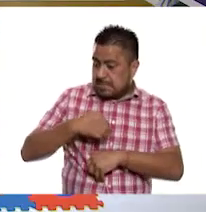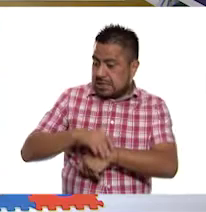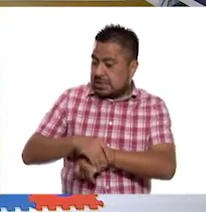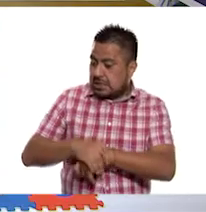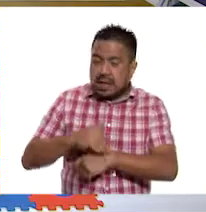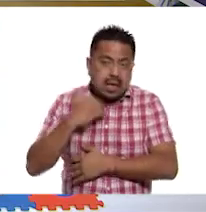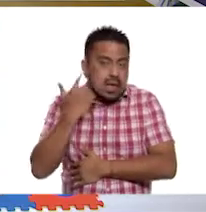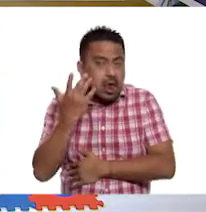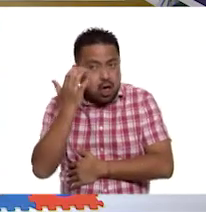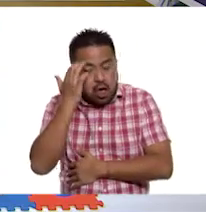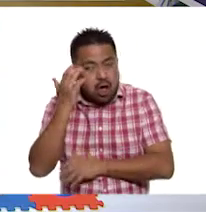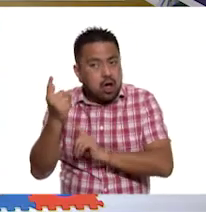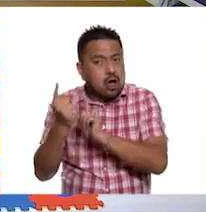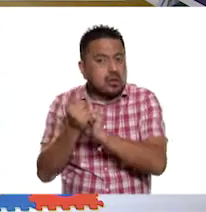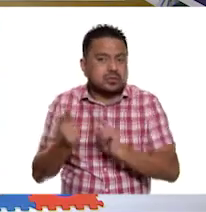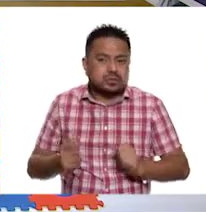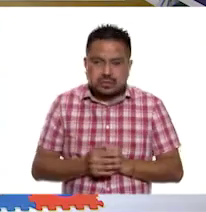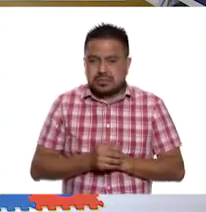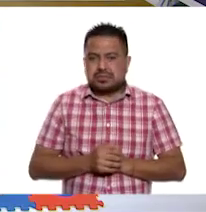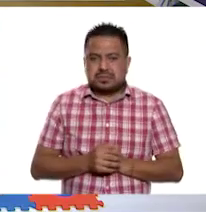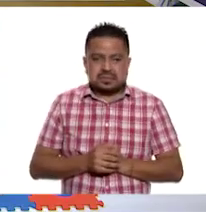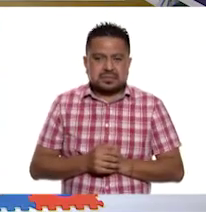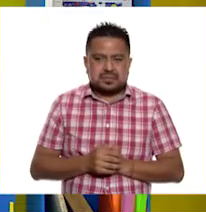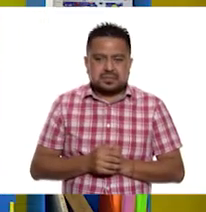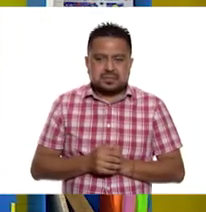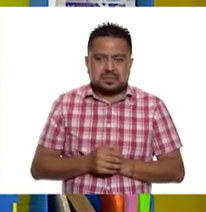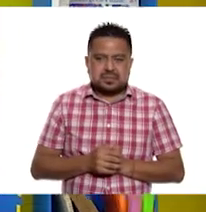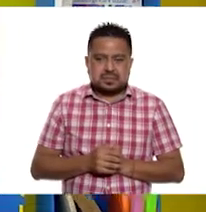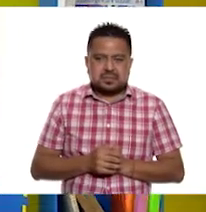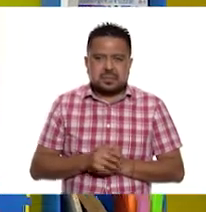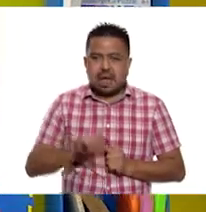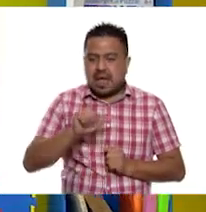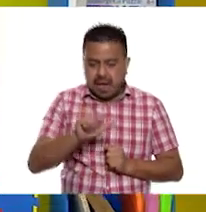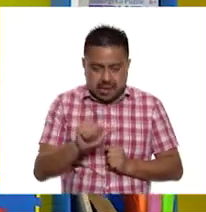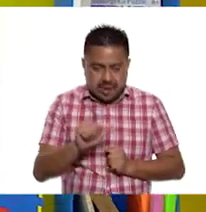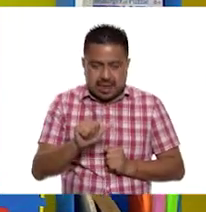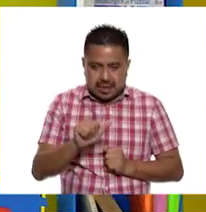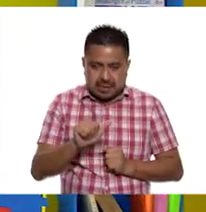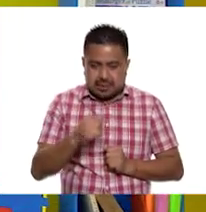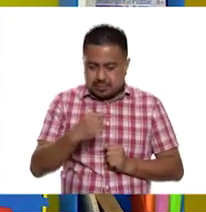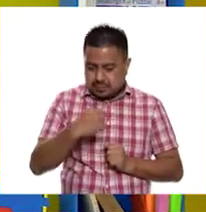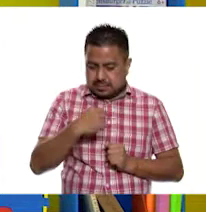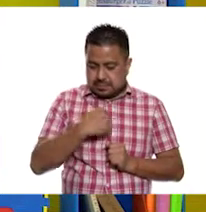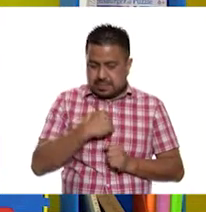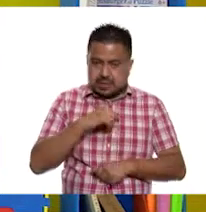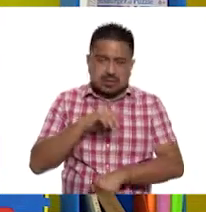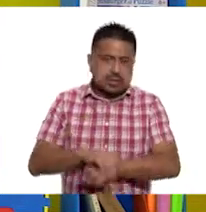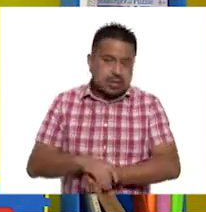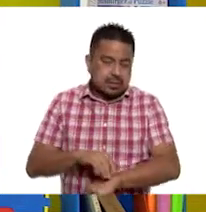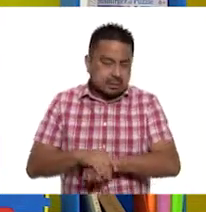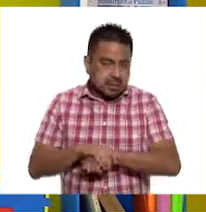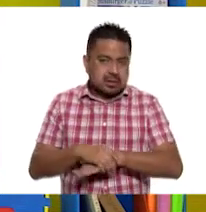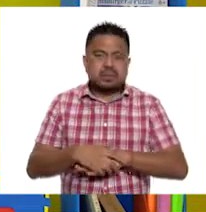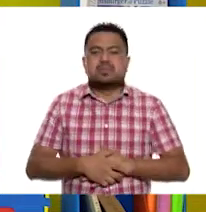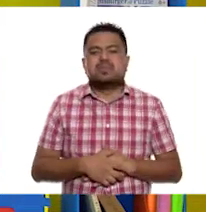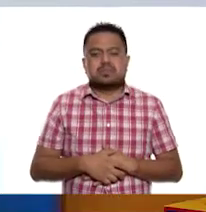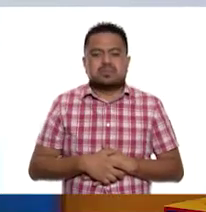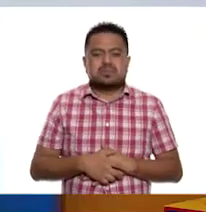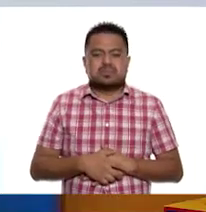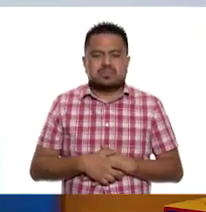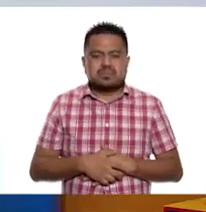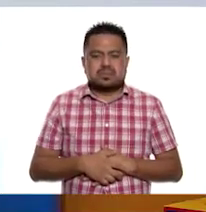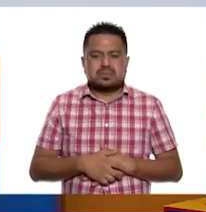conocer. Esa es una muy buena. A mis amigos. Ahora está. Es una palabra. A.